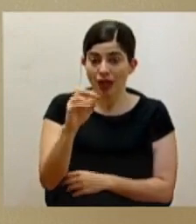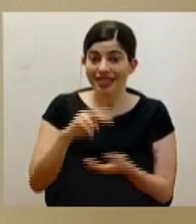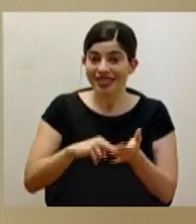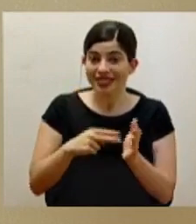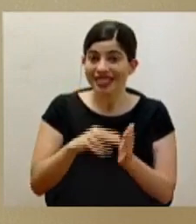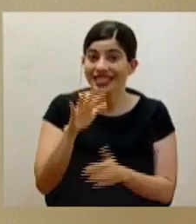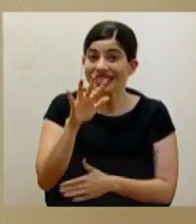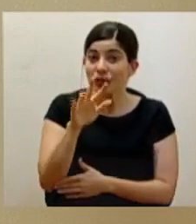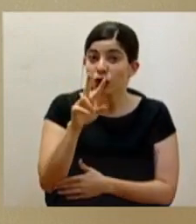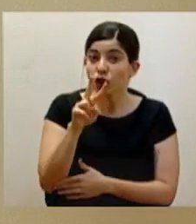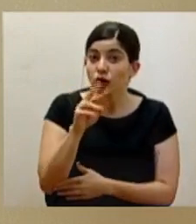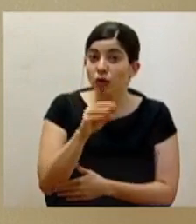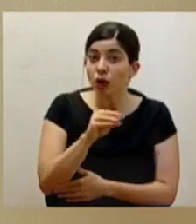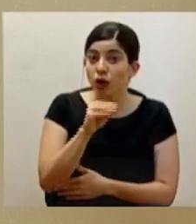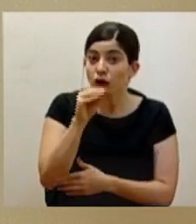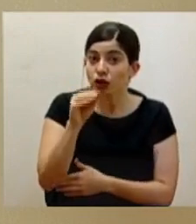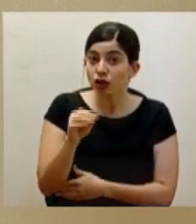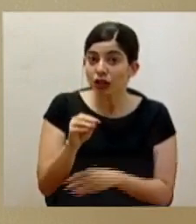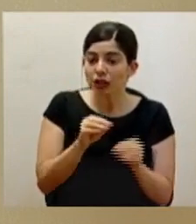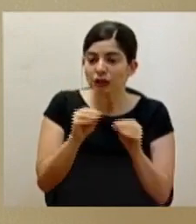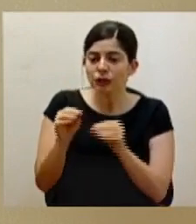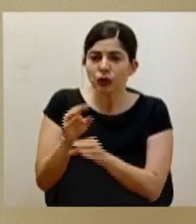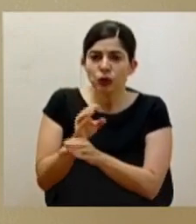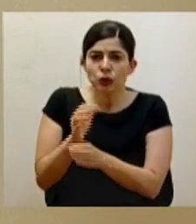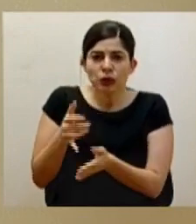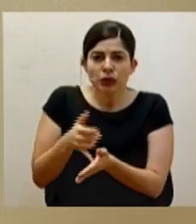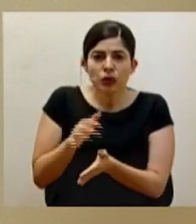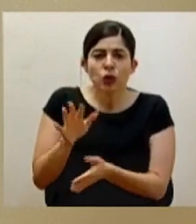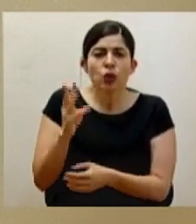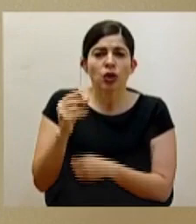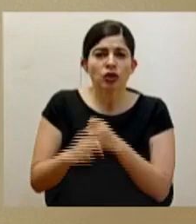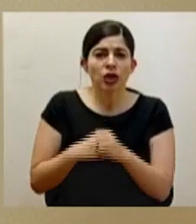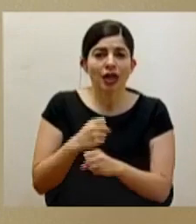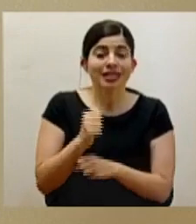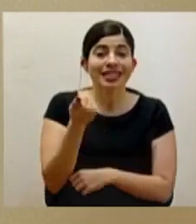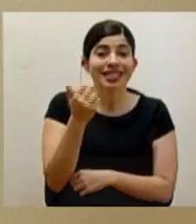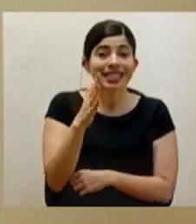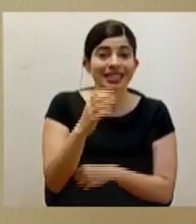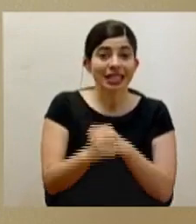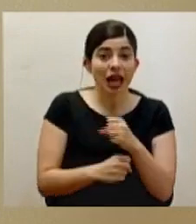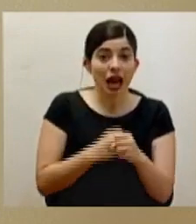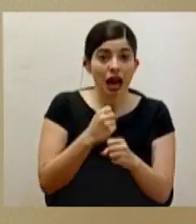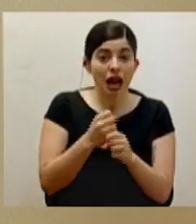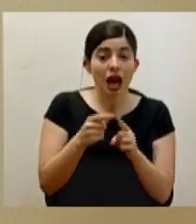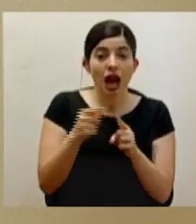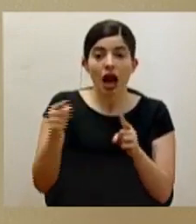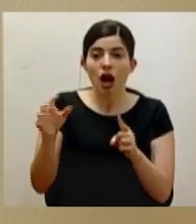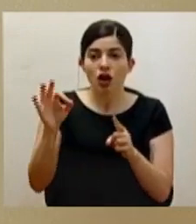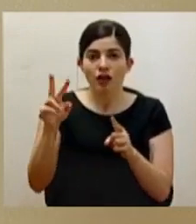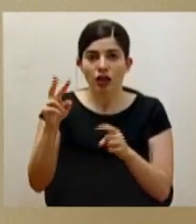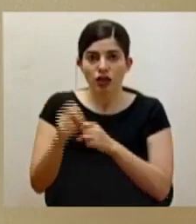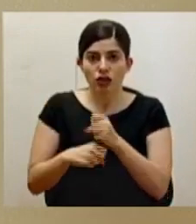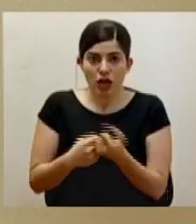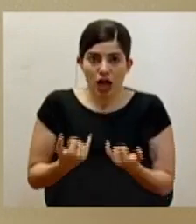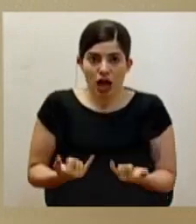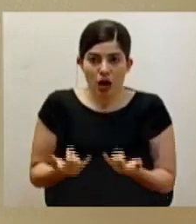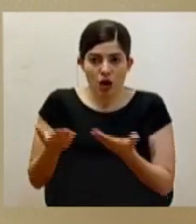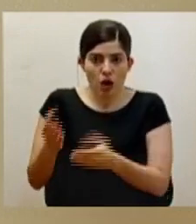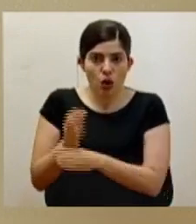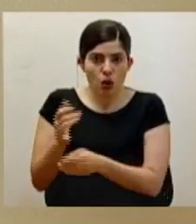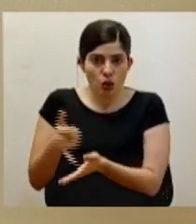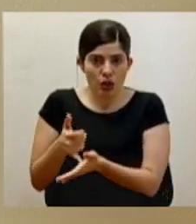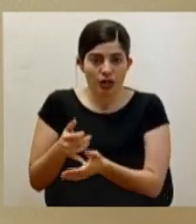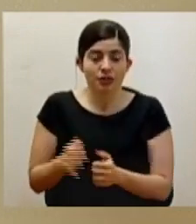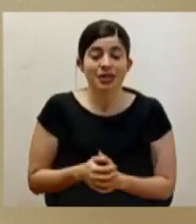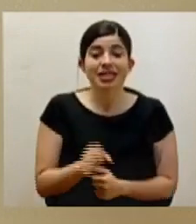% de estas están en cuidados intensivos, con edades que van desde los 15 hasta los 92 años. El sábado